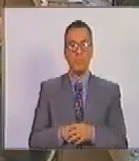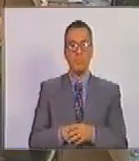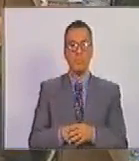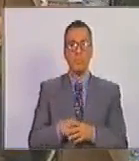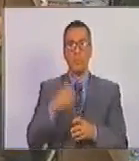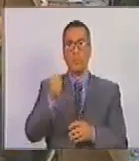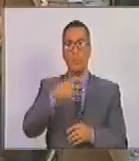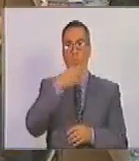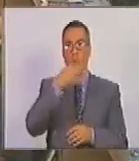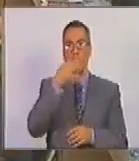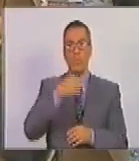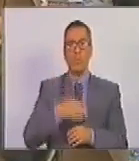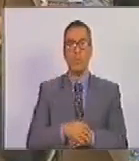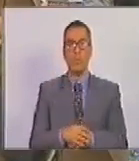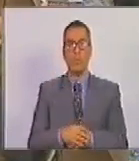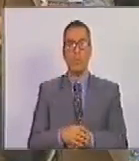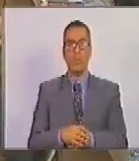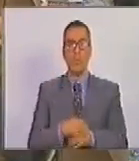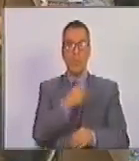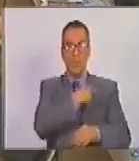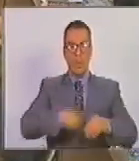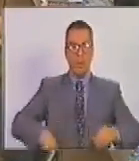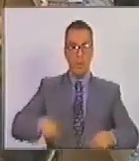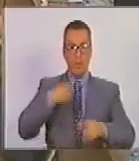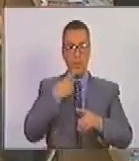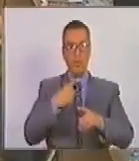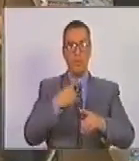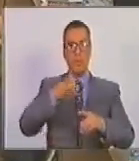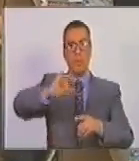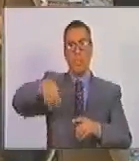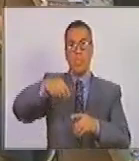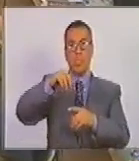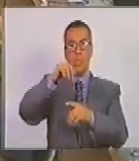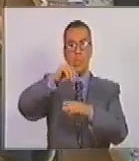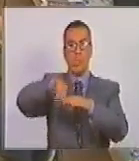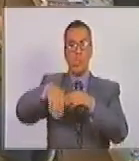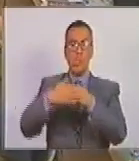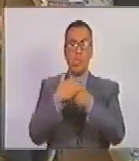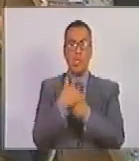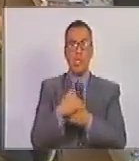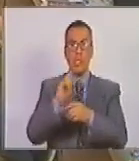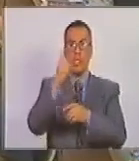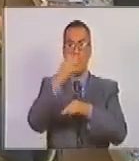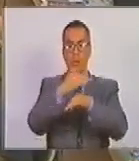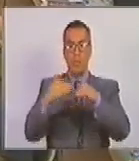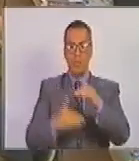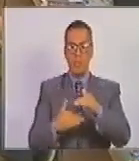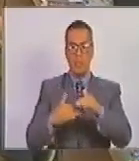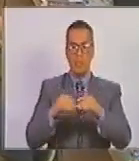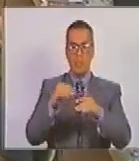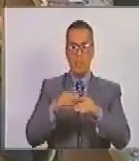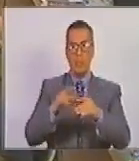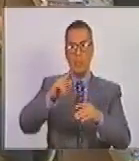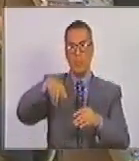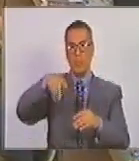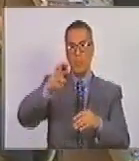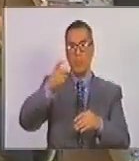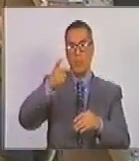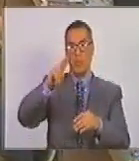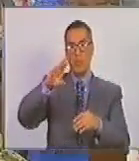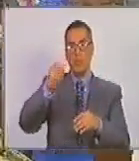Sí, buenas tardes, presidente, doctor Jorge Rodríguez, saludo muy especial al primer vicepresidente presidente de Infante,